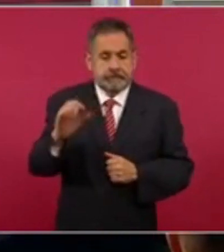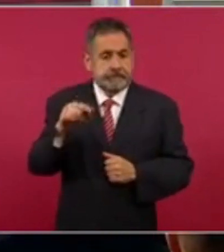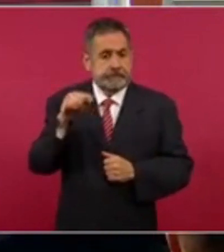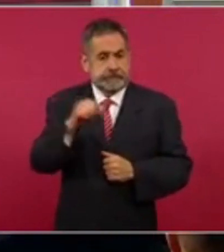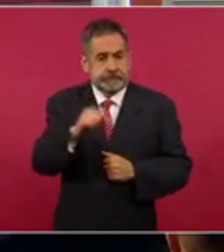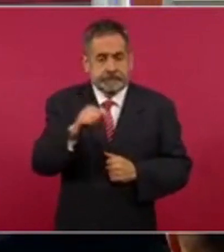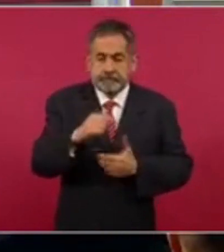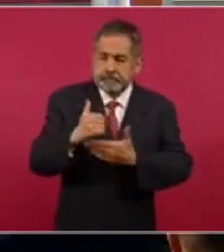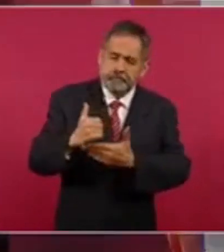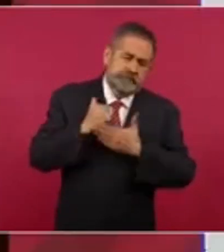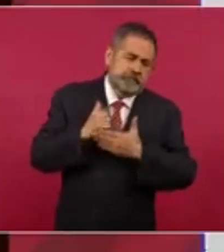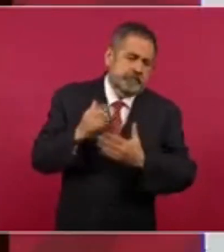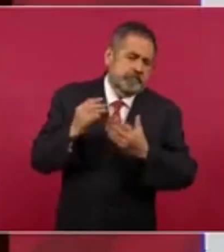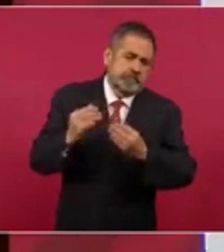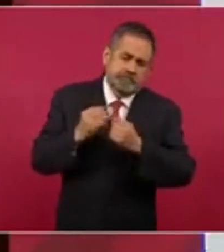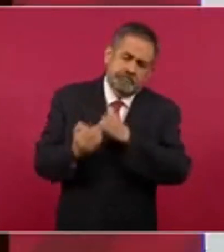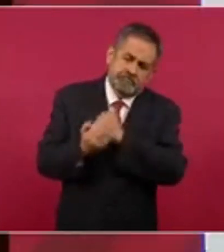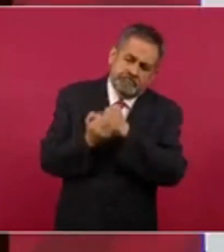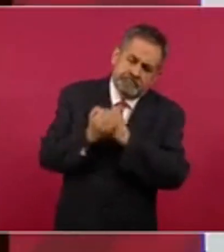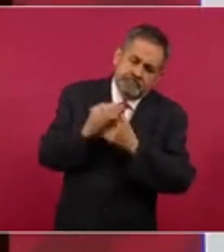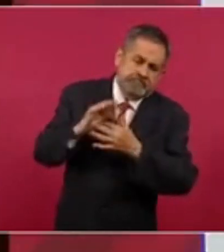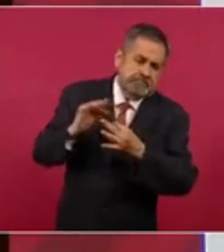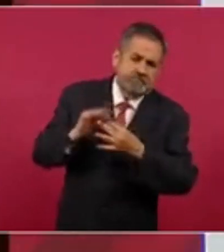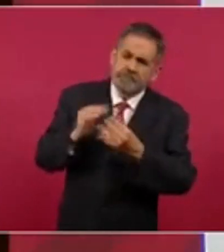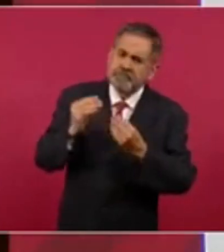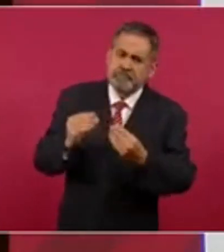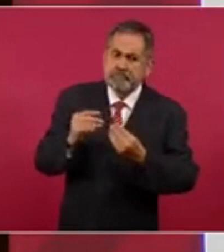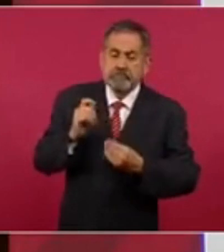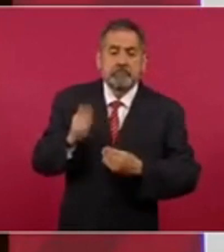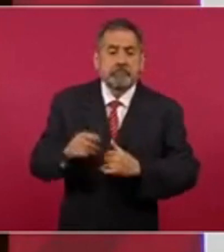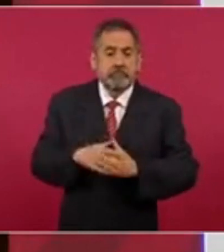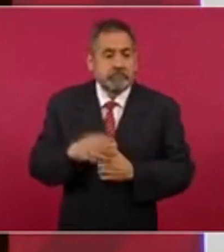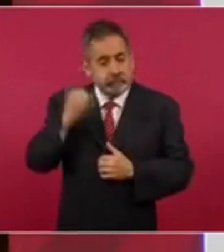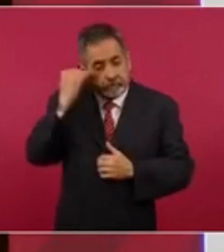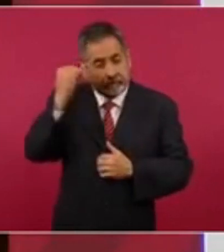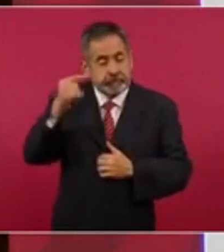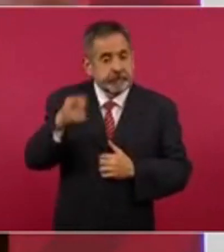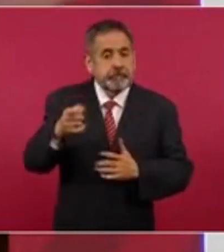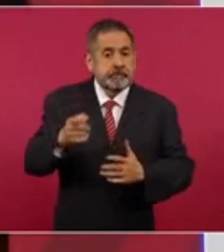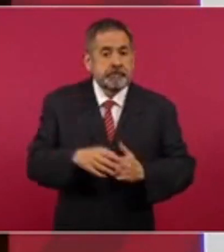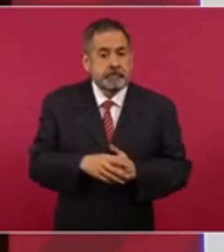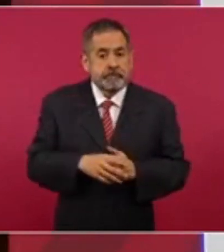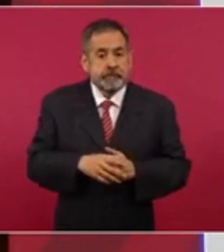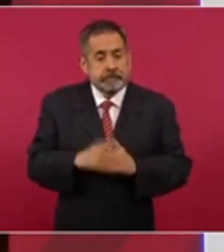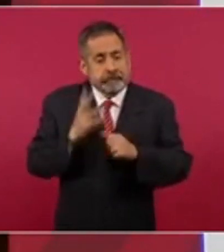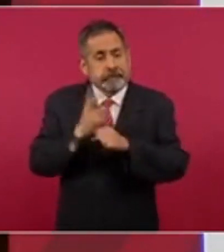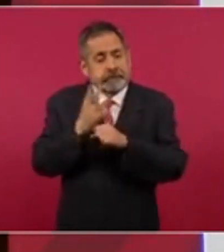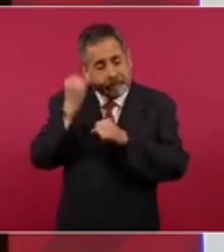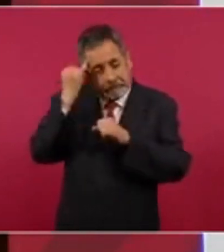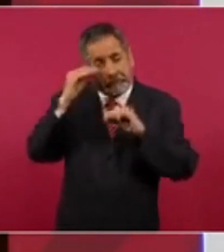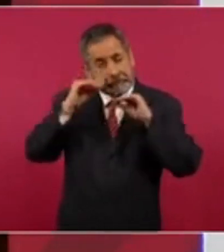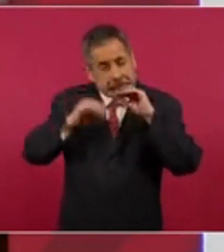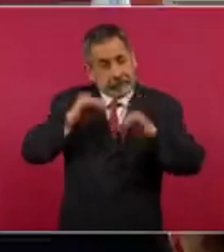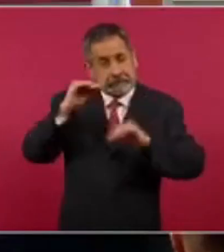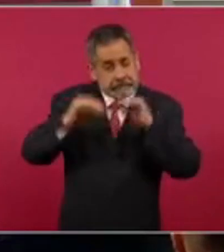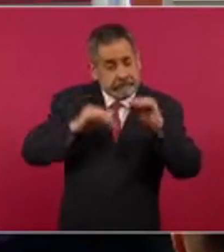nos está ayudando mucho porque imagínense lo que significa